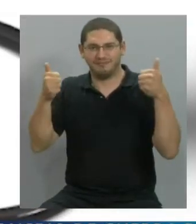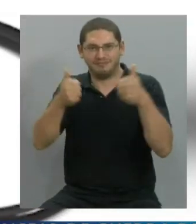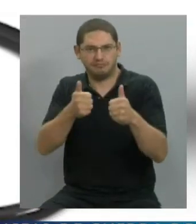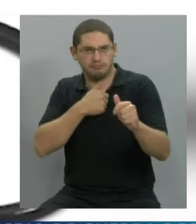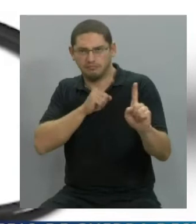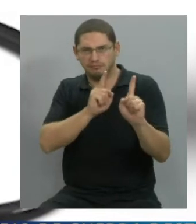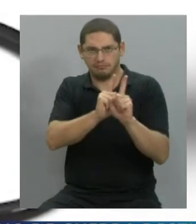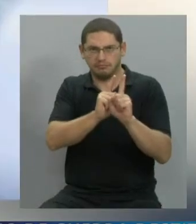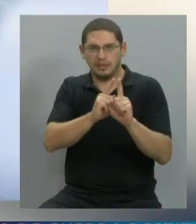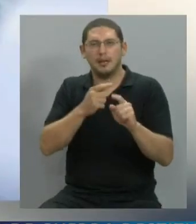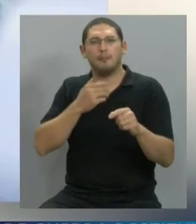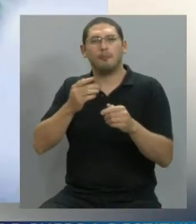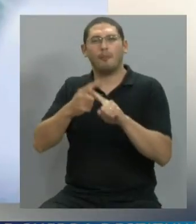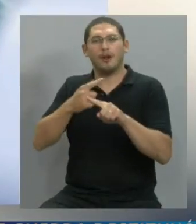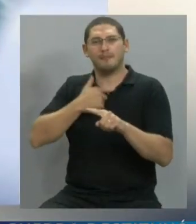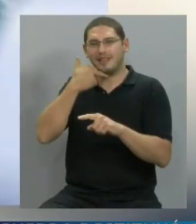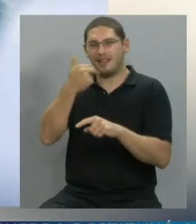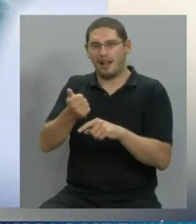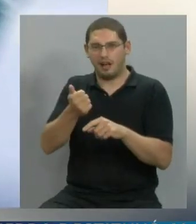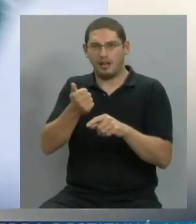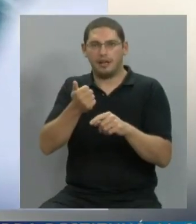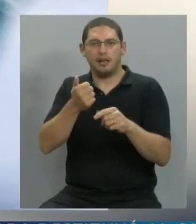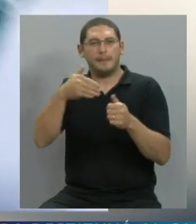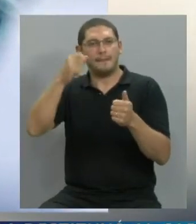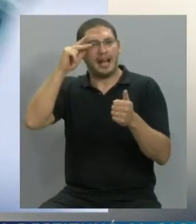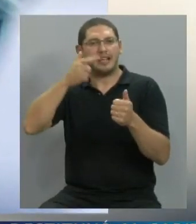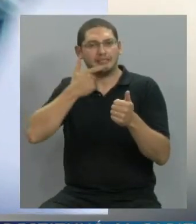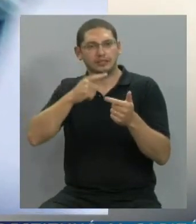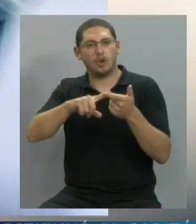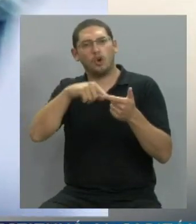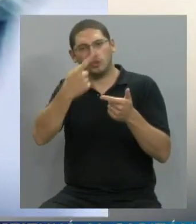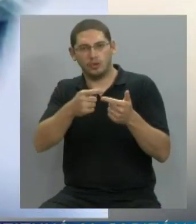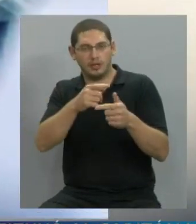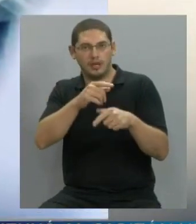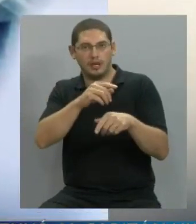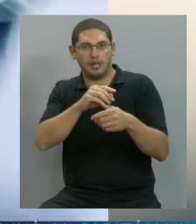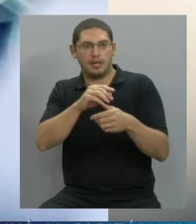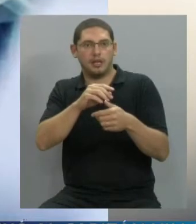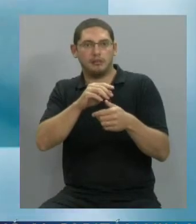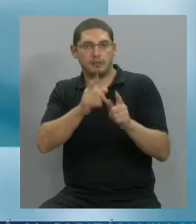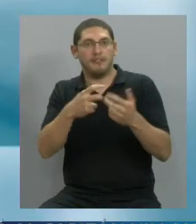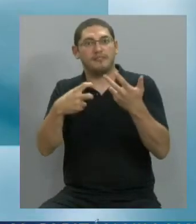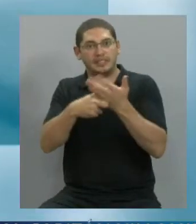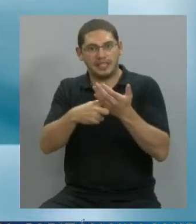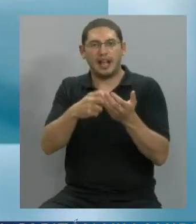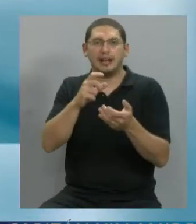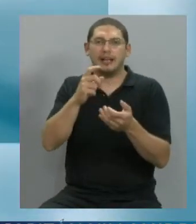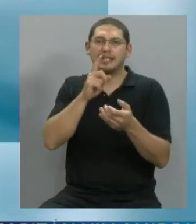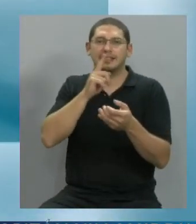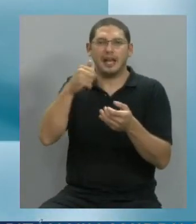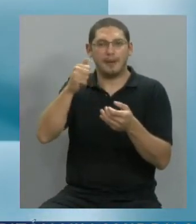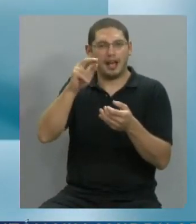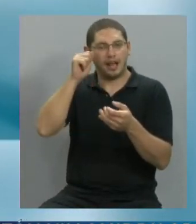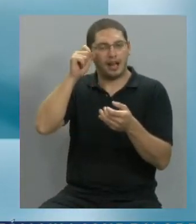traído a declarar por la causa de mi hija, Facundo Amanes y a Pedro Lilica, que le expliquen a la señora fiscal, Tamara Weissman, ¿de qué se